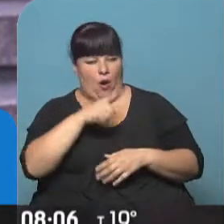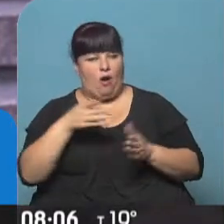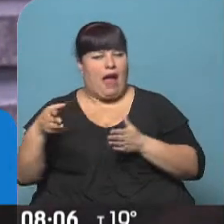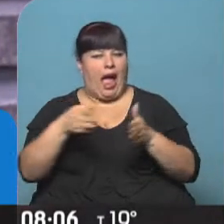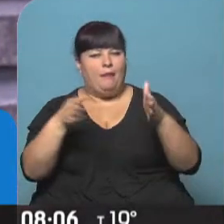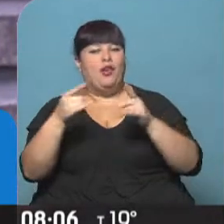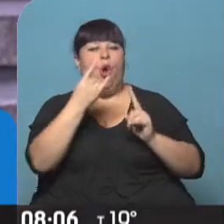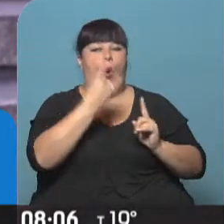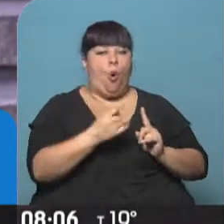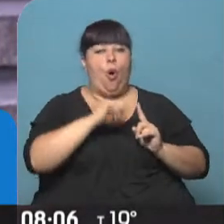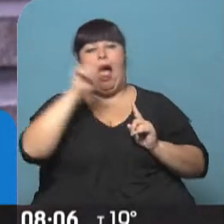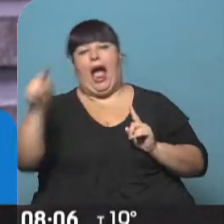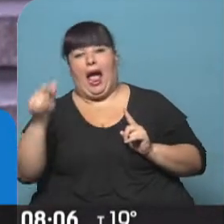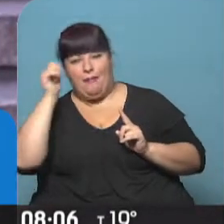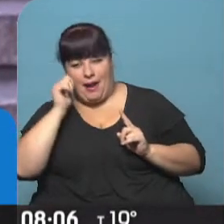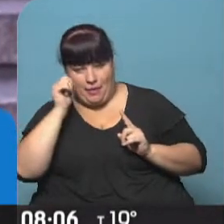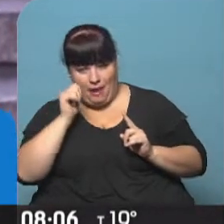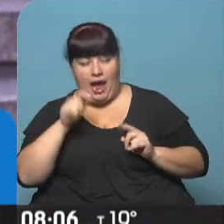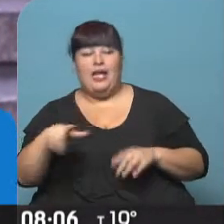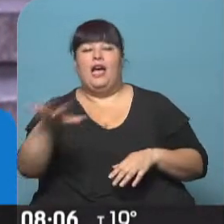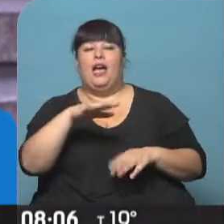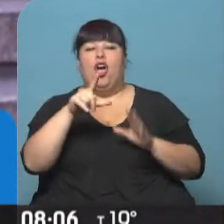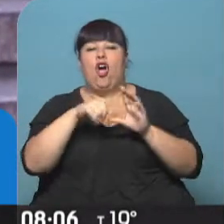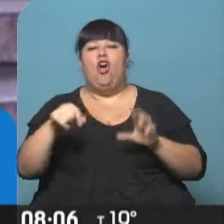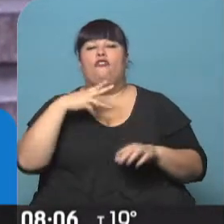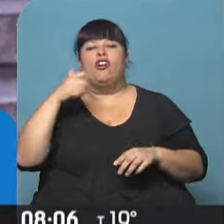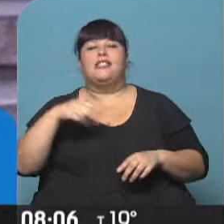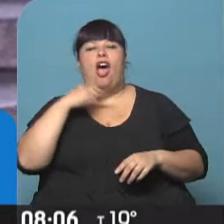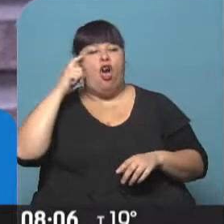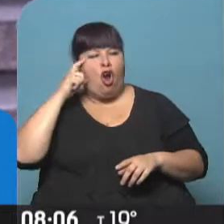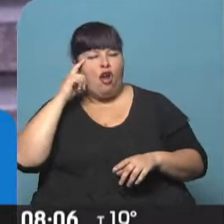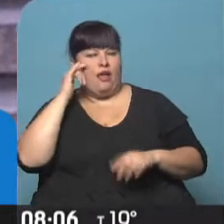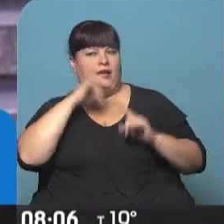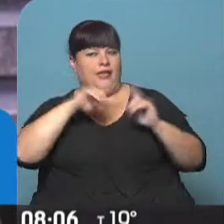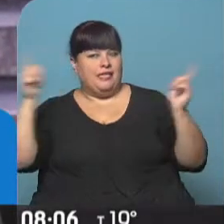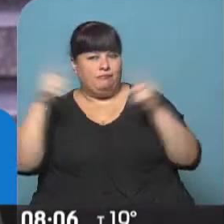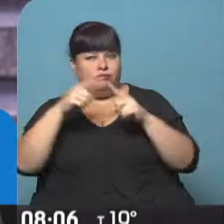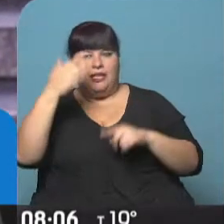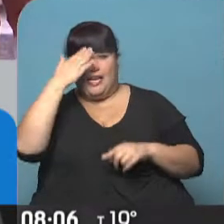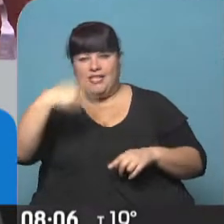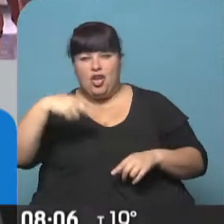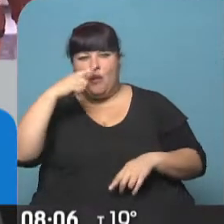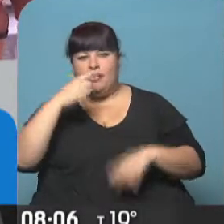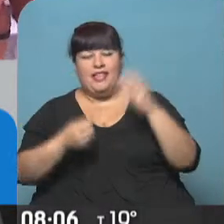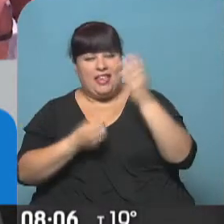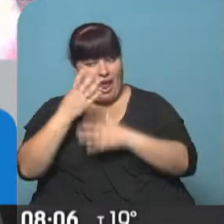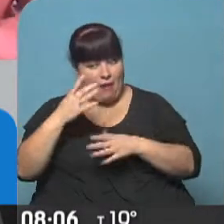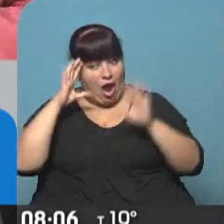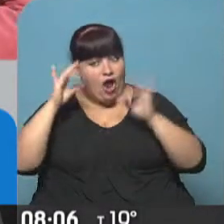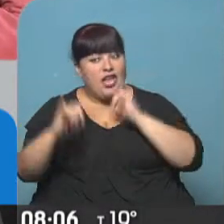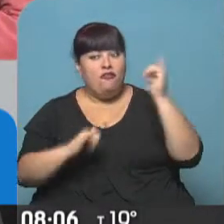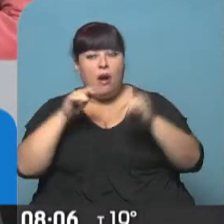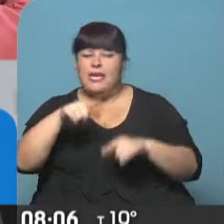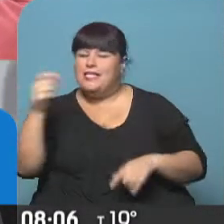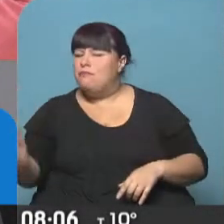ruta que era desde Ushuaia hacia la ciudad de Mar del Plata. A la altura del Golfo San Jorge tuvo esta llamada el 15 de noviembre a las 7 de la mañana. Recordemos este dato